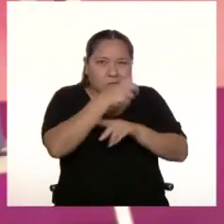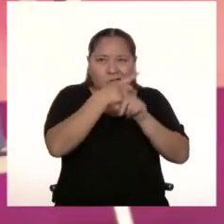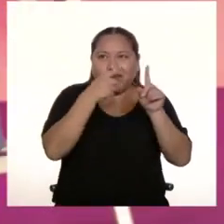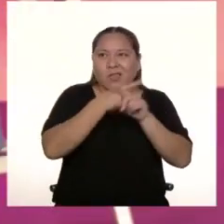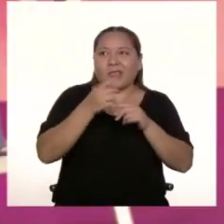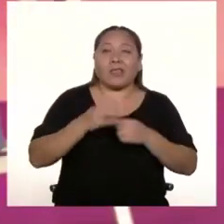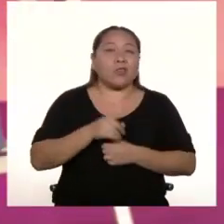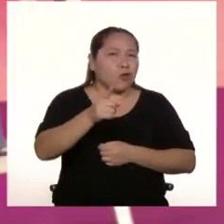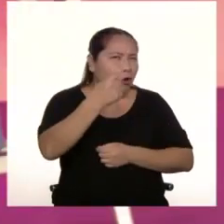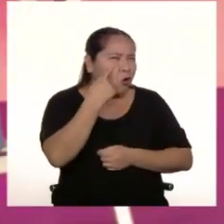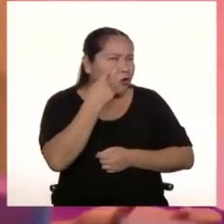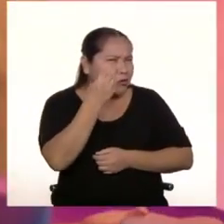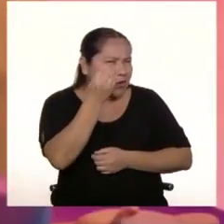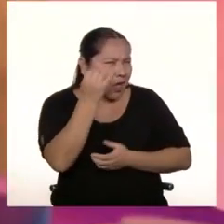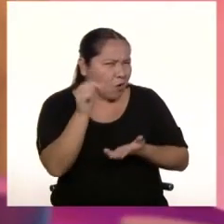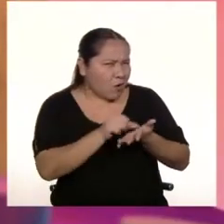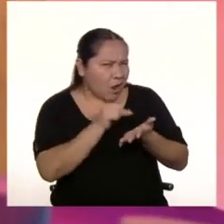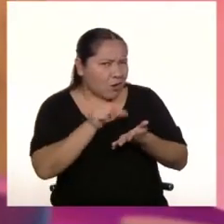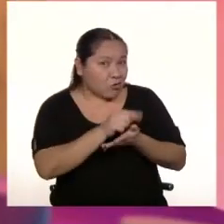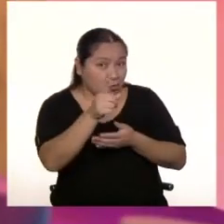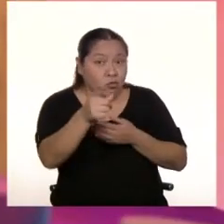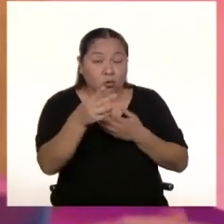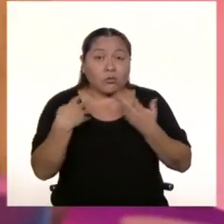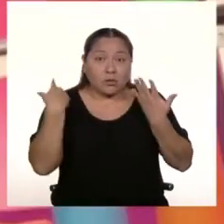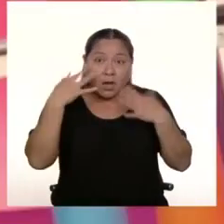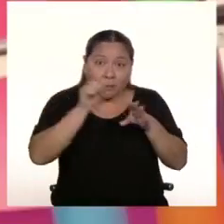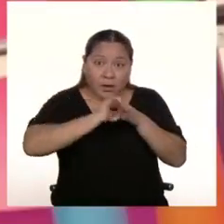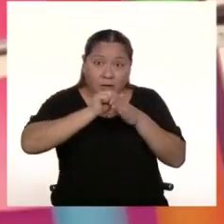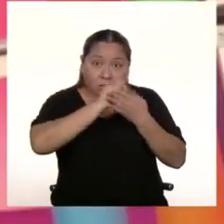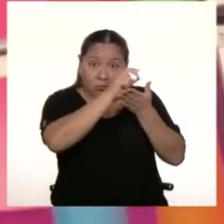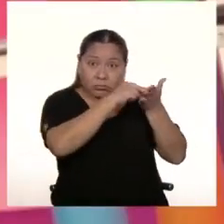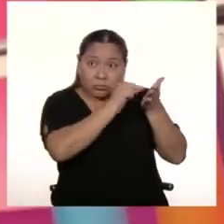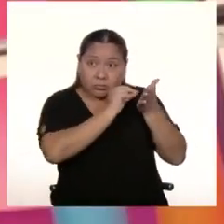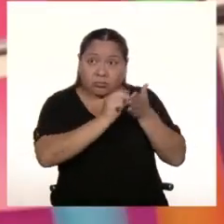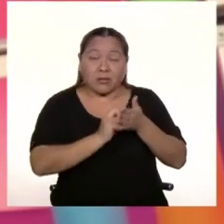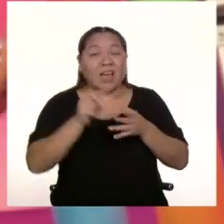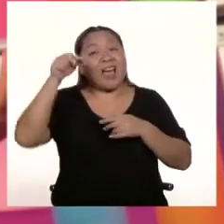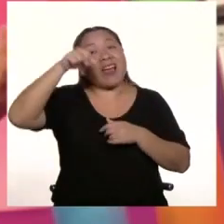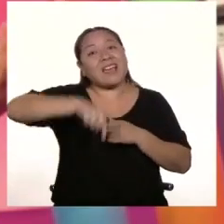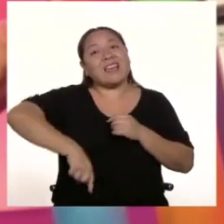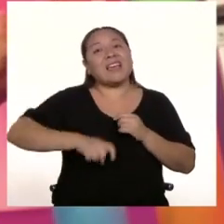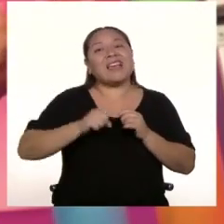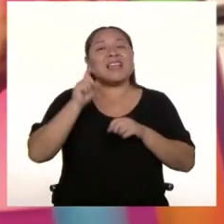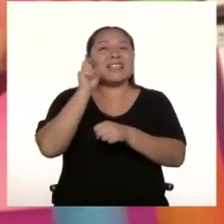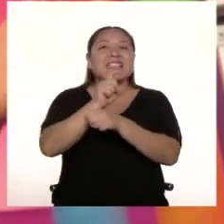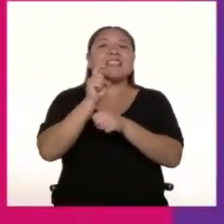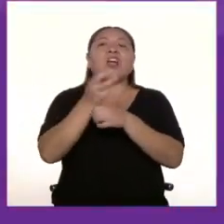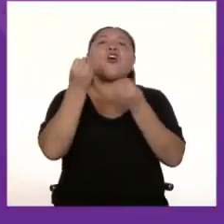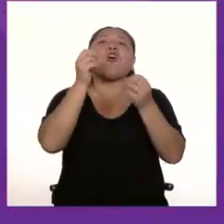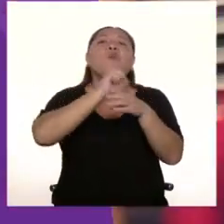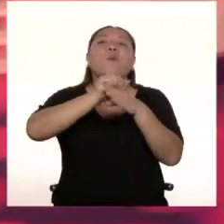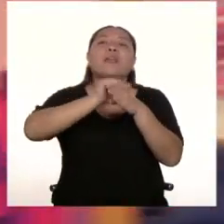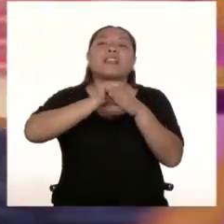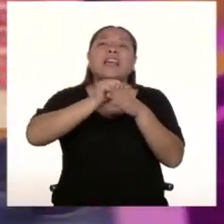¿Conoces alguna de estas artes? ¿Practicas alguna de ellas? Aquí en Imperdibles te enseñamos a practicarlas.